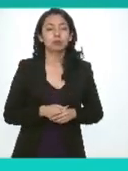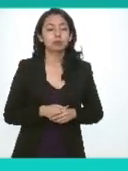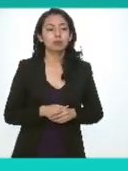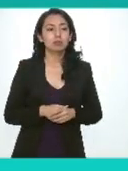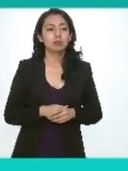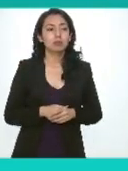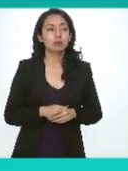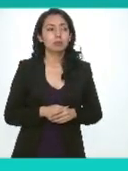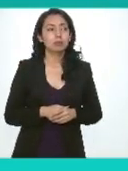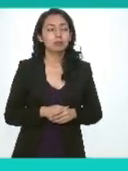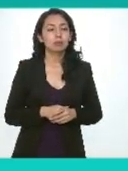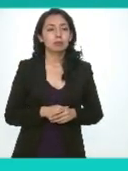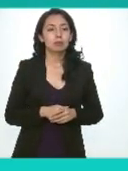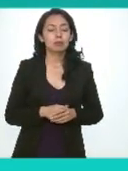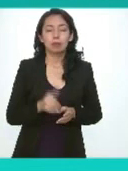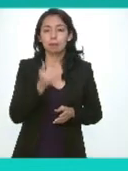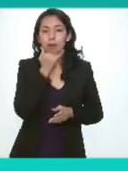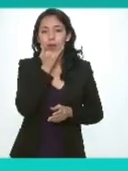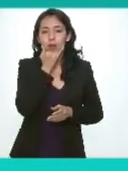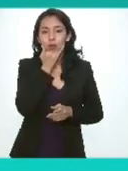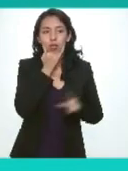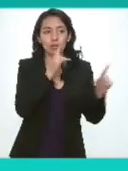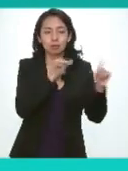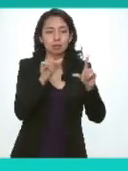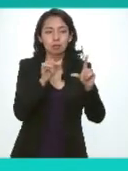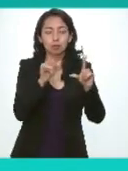es que se se puso uno que no era